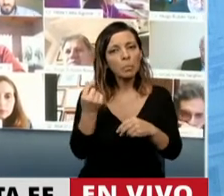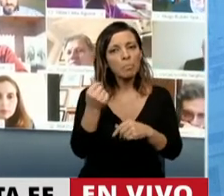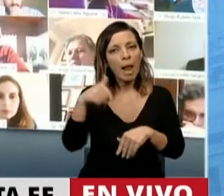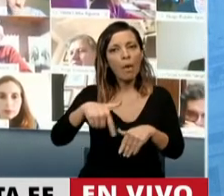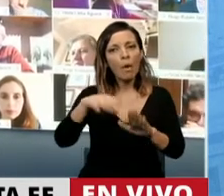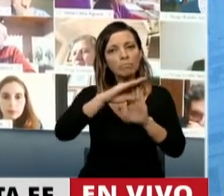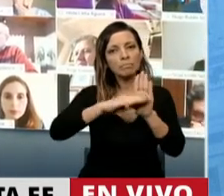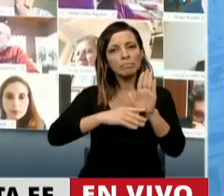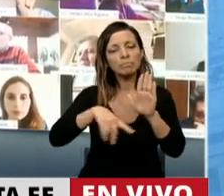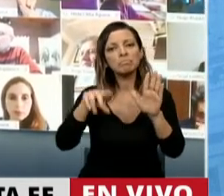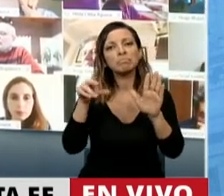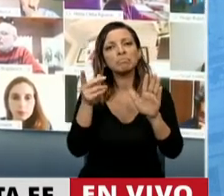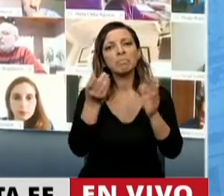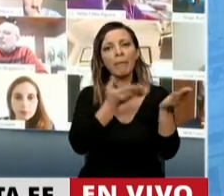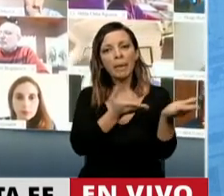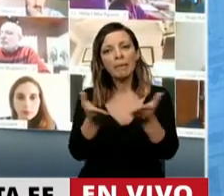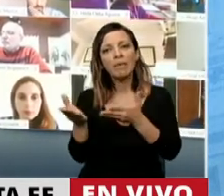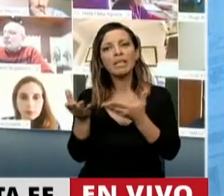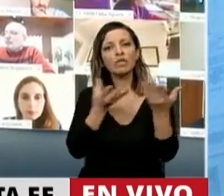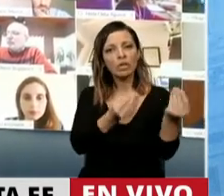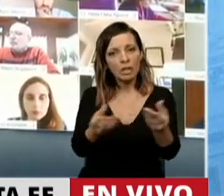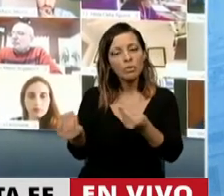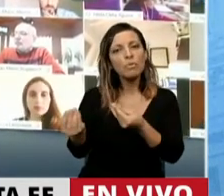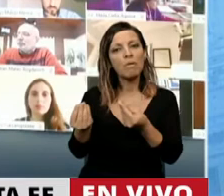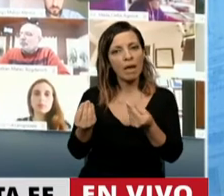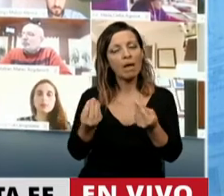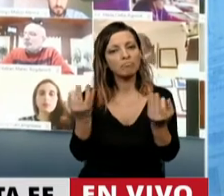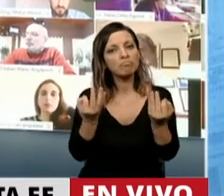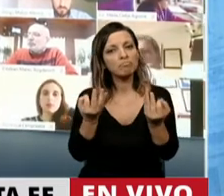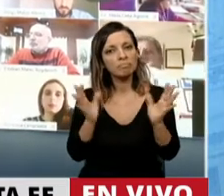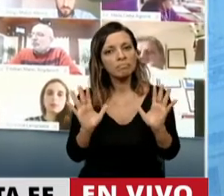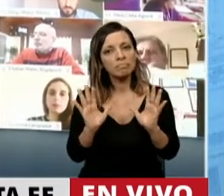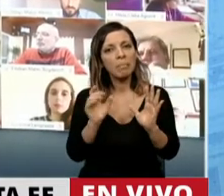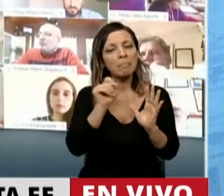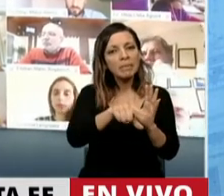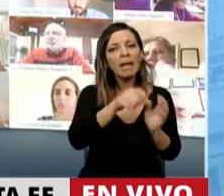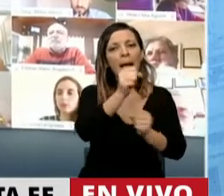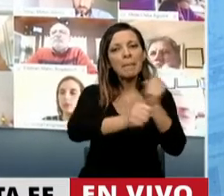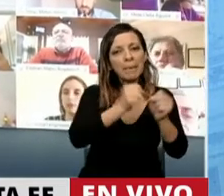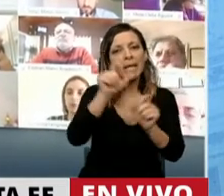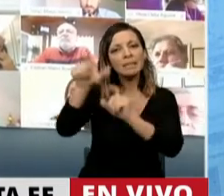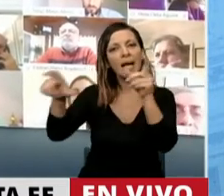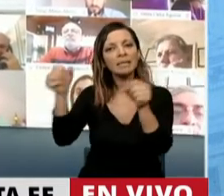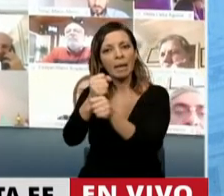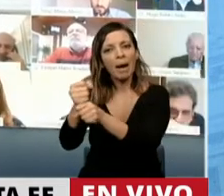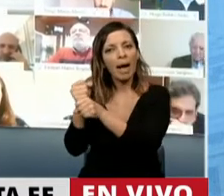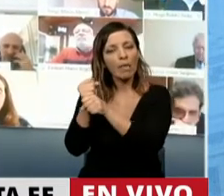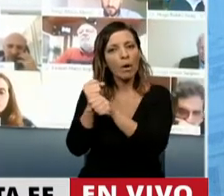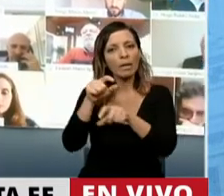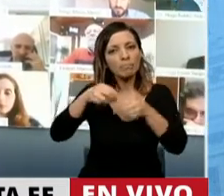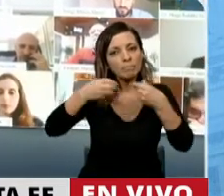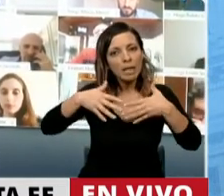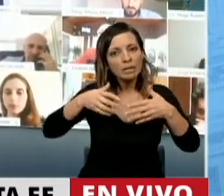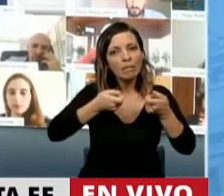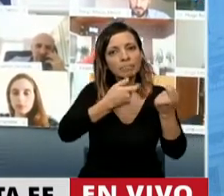beneficios y de contención a empresas y trabajadores que se está desplegando en